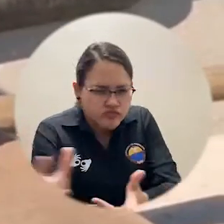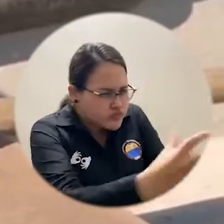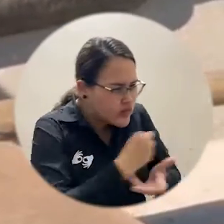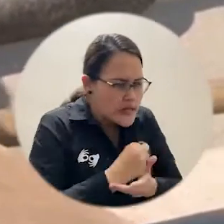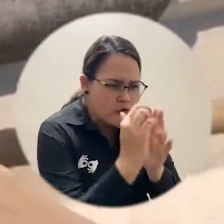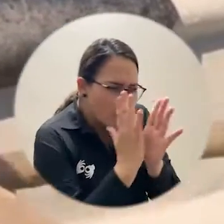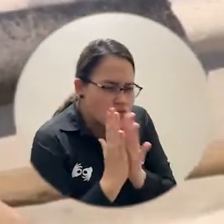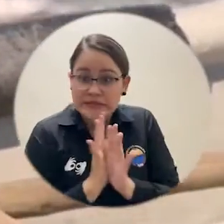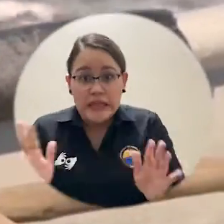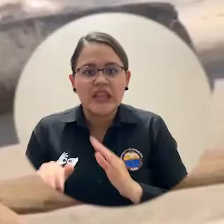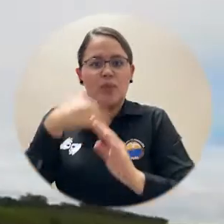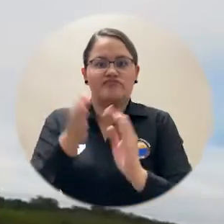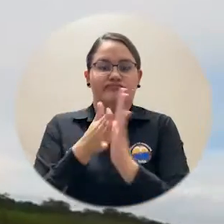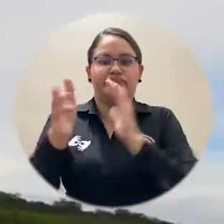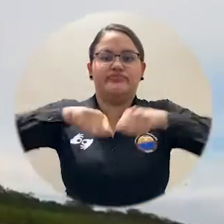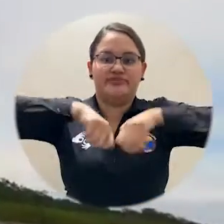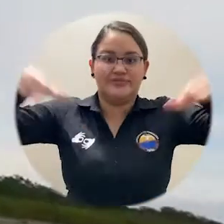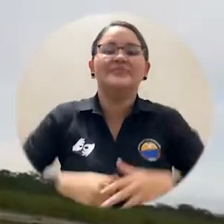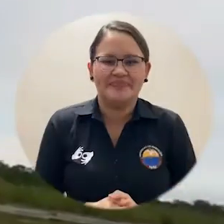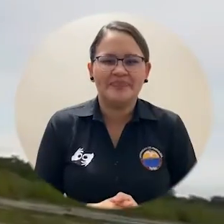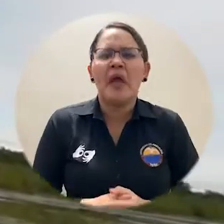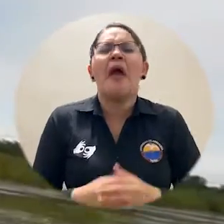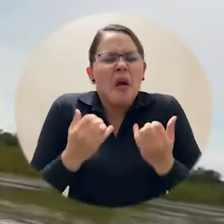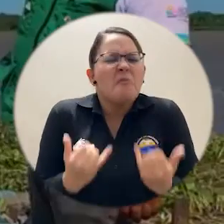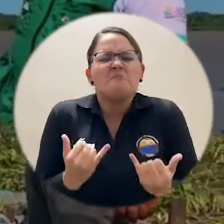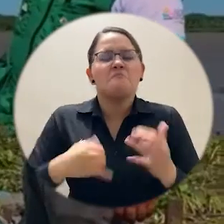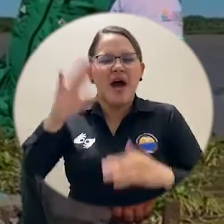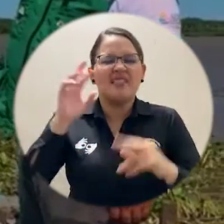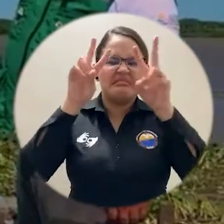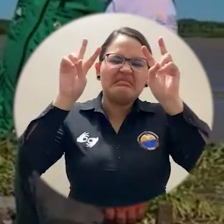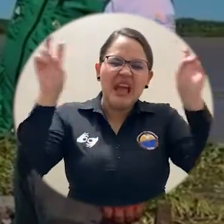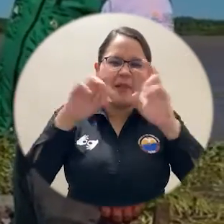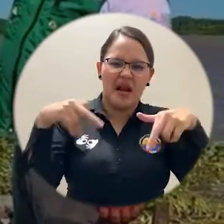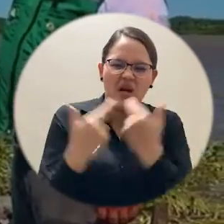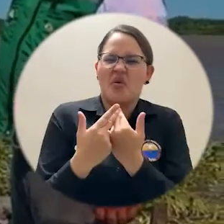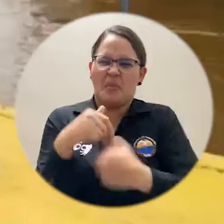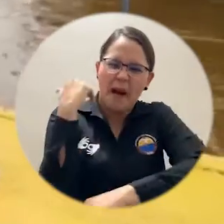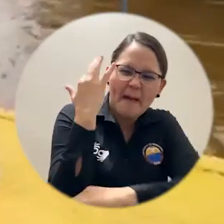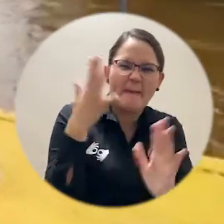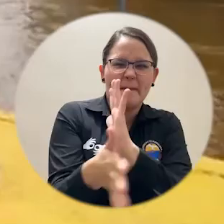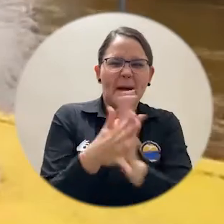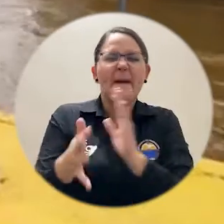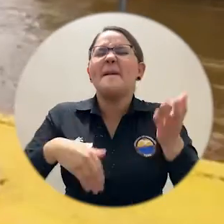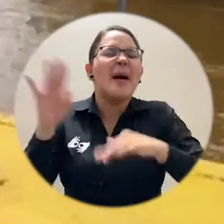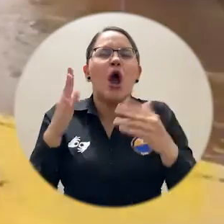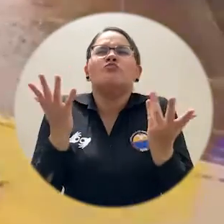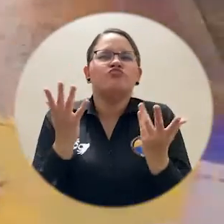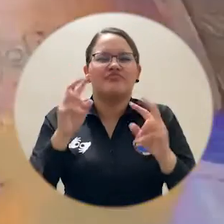Este evento se realizó con la finalidad de difundir nuevo conocimiento sobre la verdadera magnitud del subsector pesquero en Colombia y sus